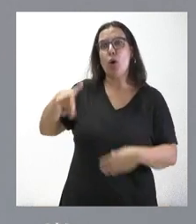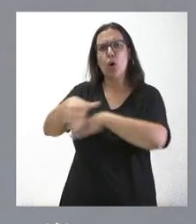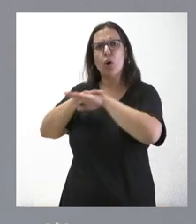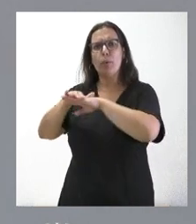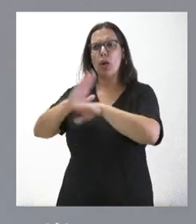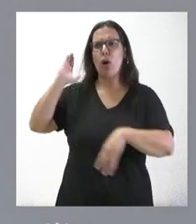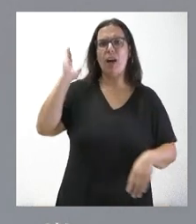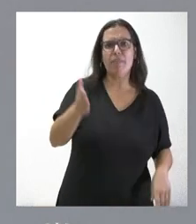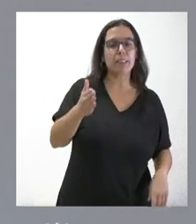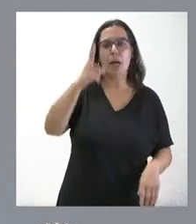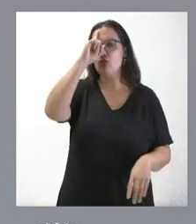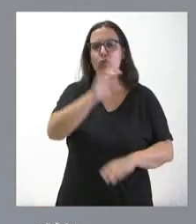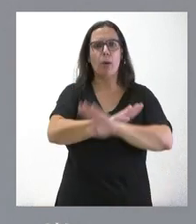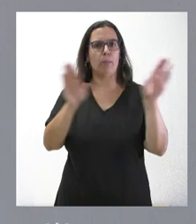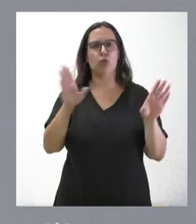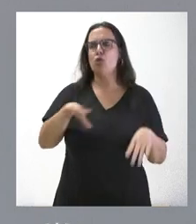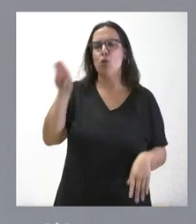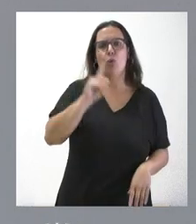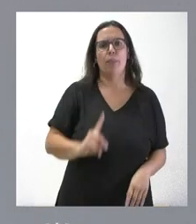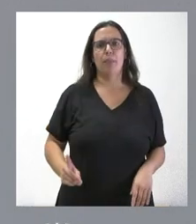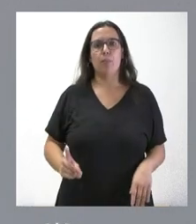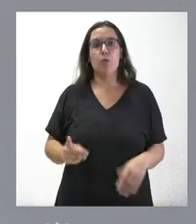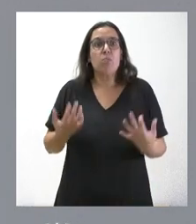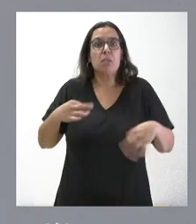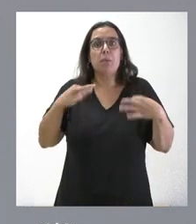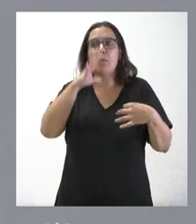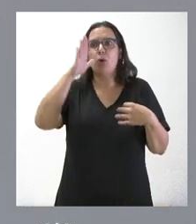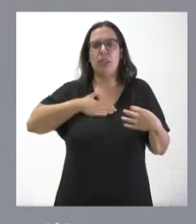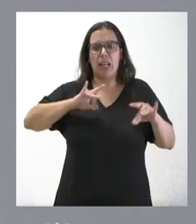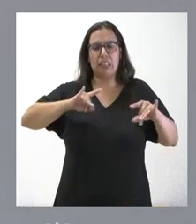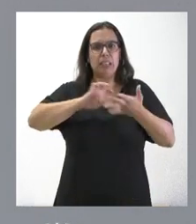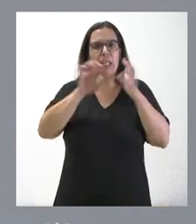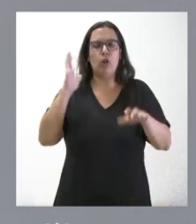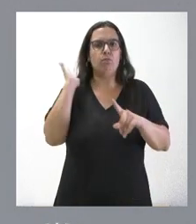perjudica a los agricultores y ganaderos de Castilla y León, simplemente por el hecho de ser de Castilla y León.